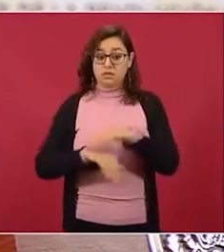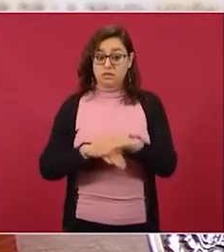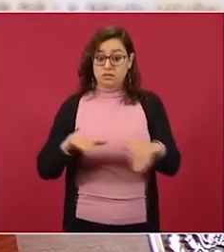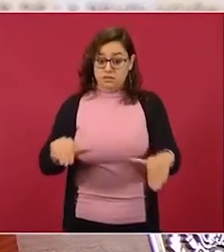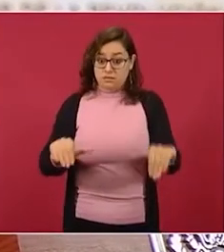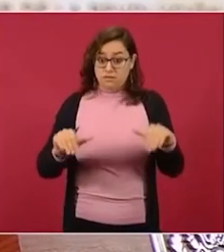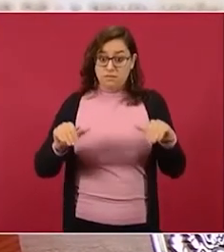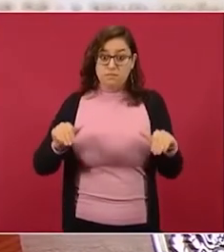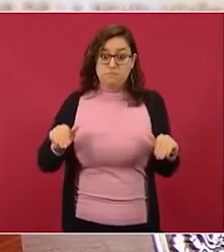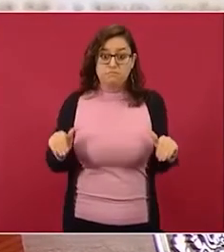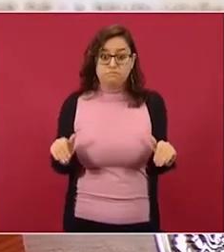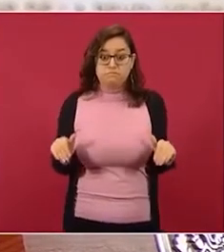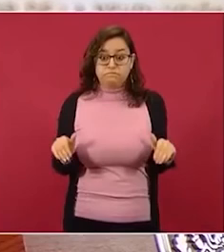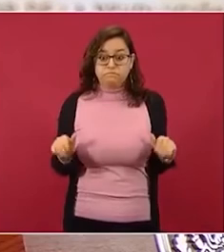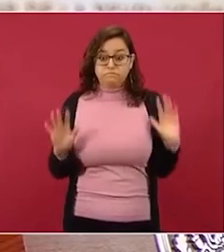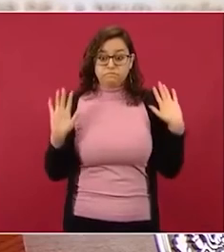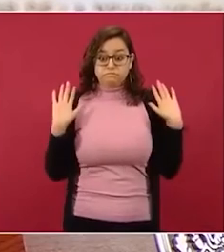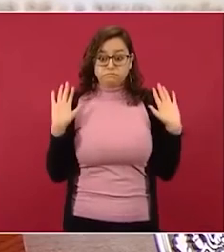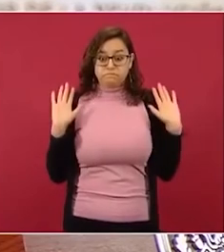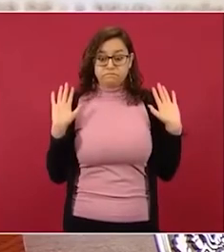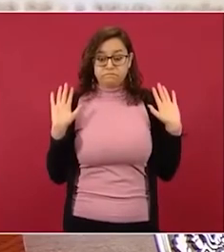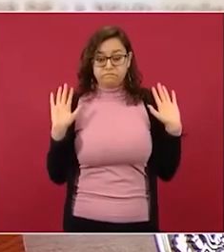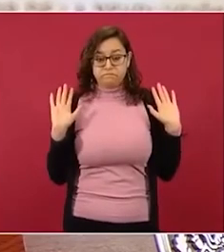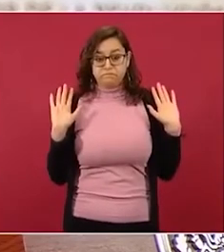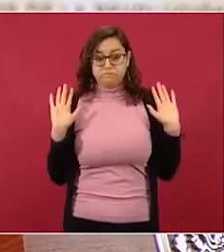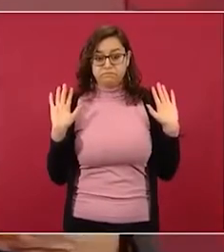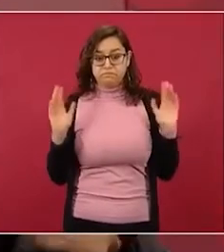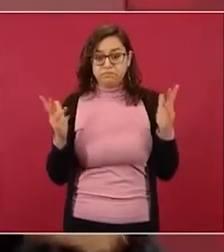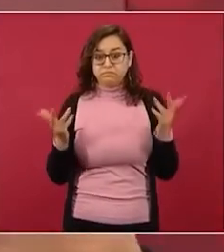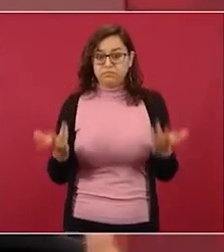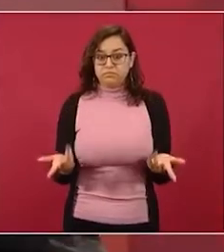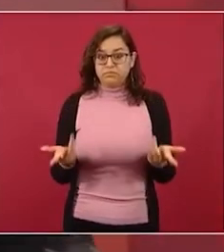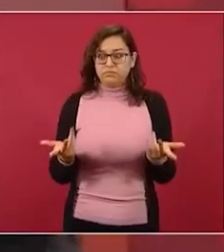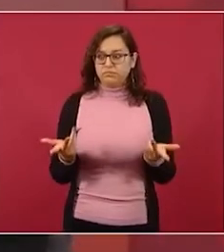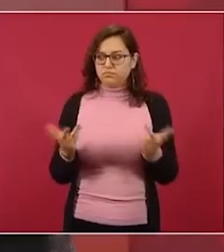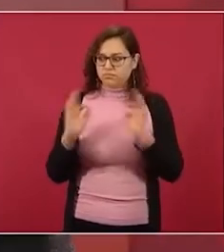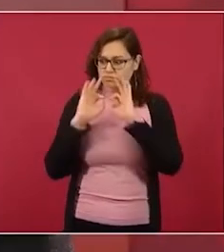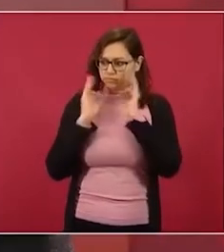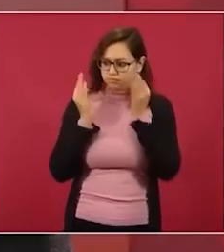y cuidar las formas